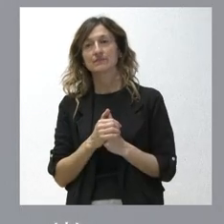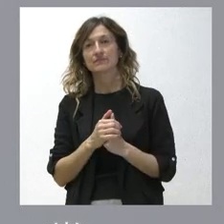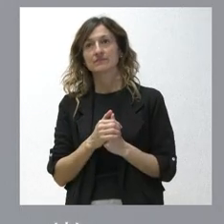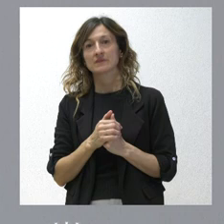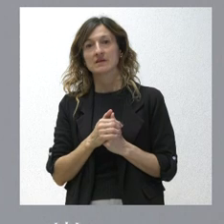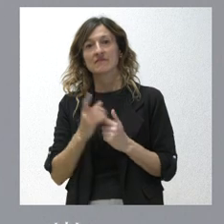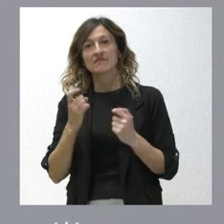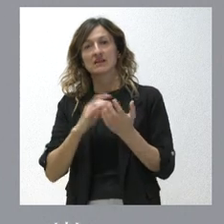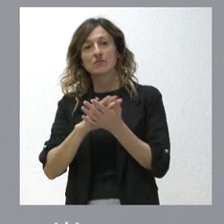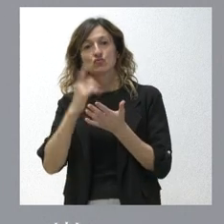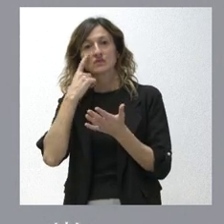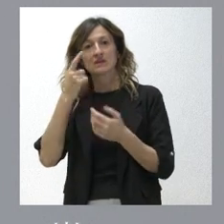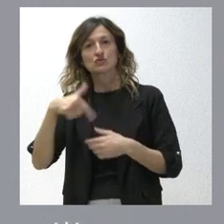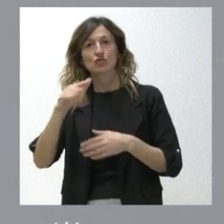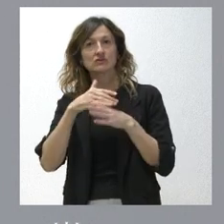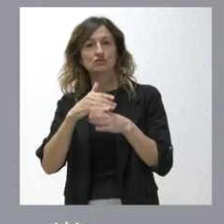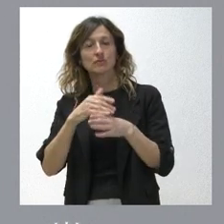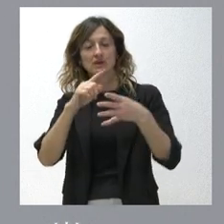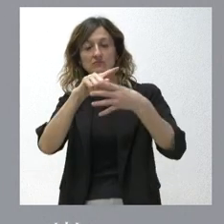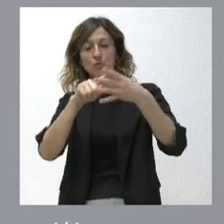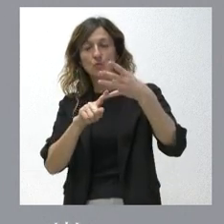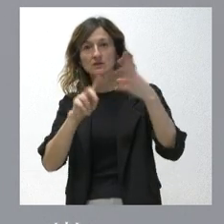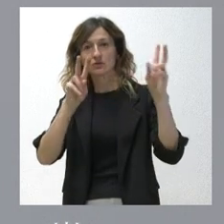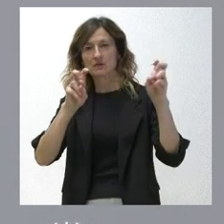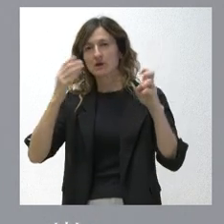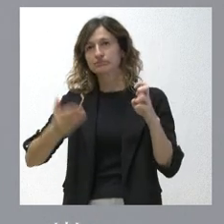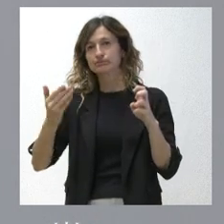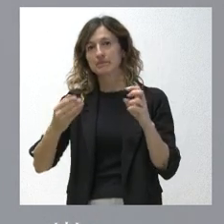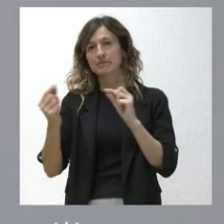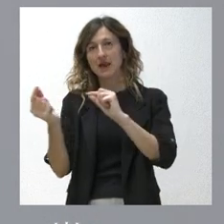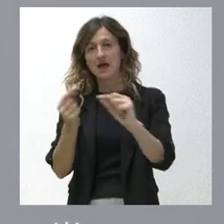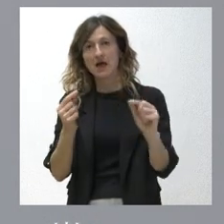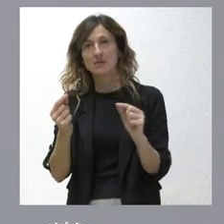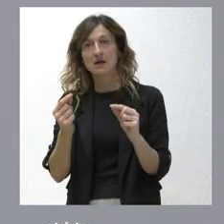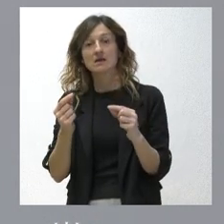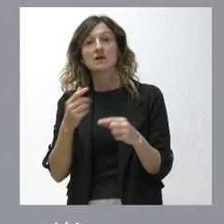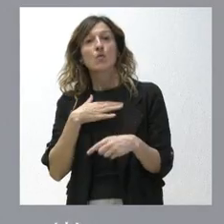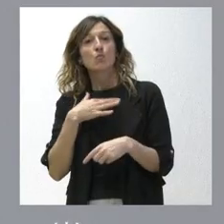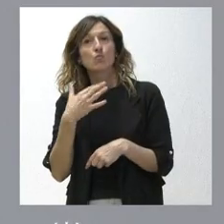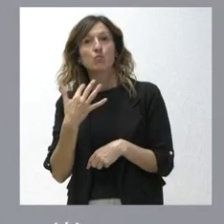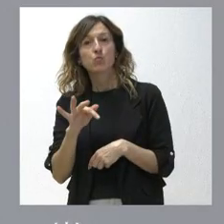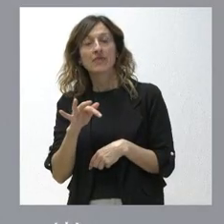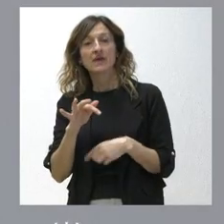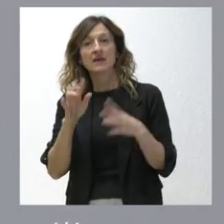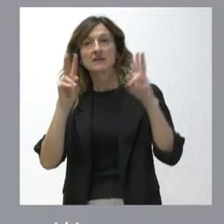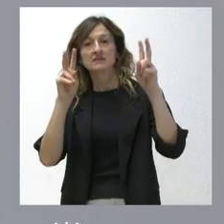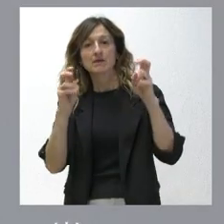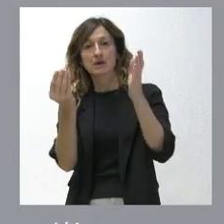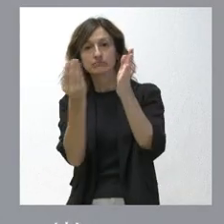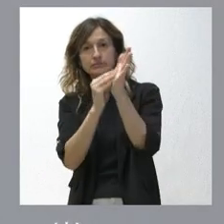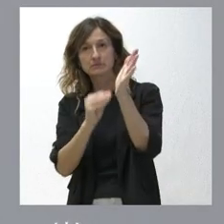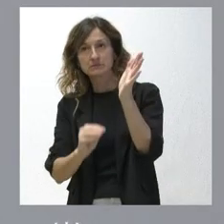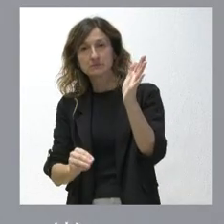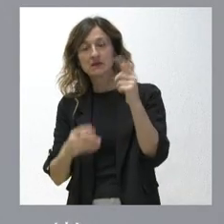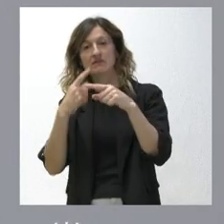de la mesa y que conocen ustedes sobradamente. Son los cuatro temas que nos parecen muy importantes, sin perjuicio de que se pusieran encima de la mesa otros debates